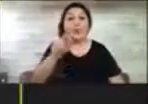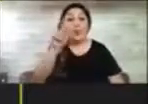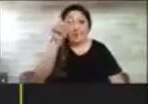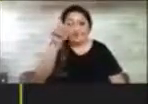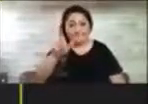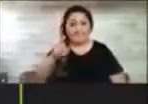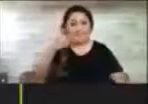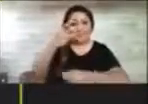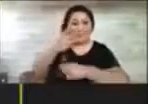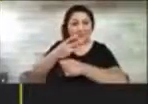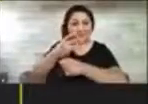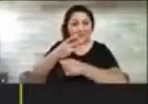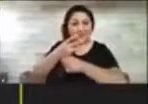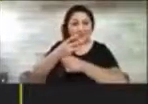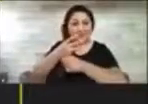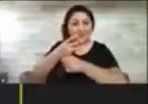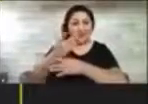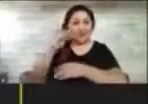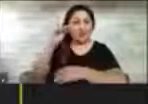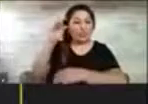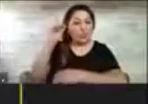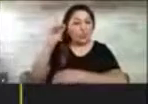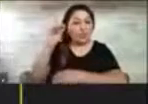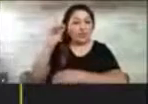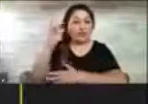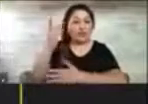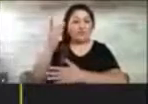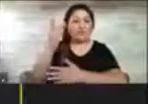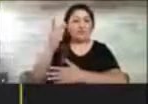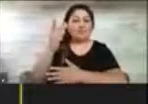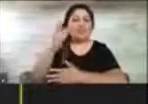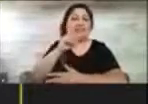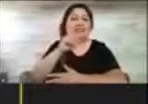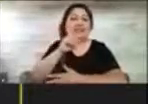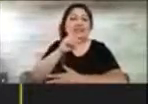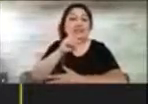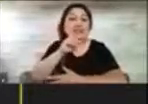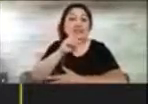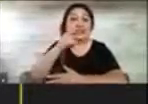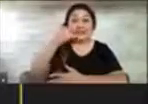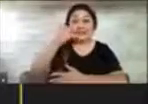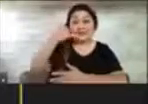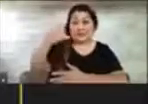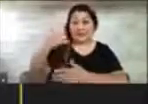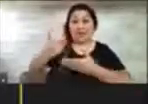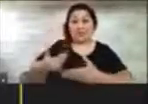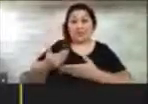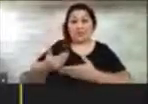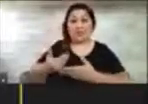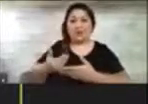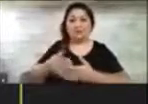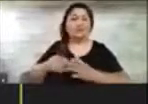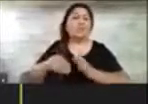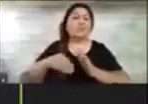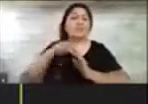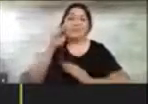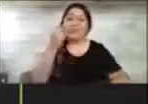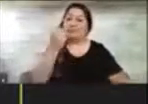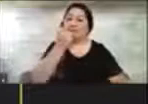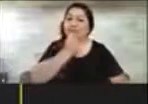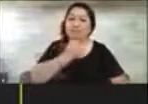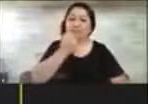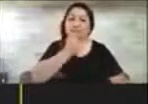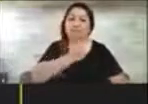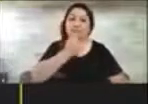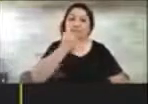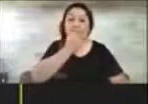mayor con los teléfonos celulares actuales tiene muchas posibilidades de cometer errores, y errores de los cuales no